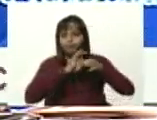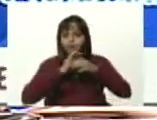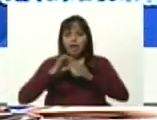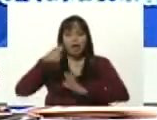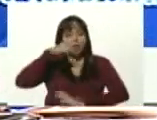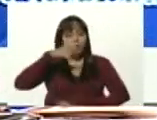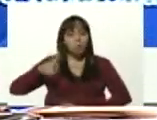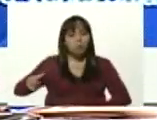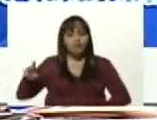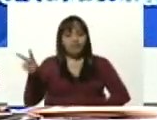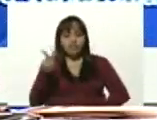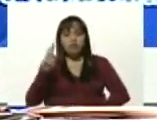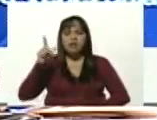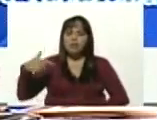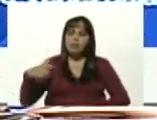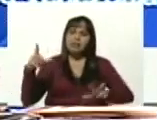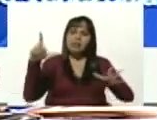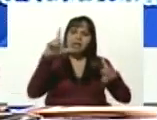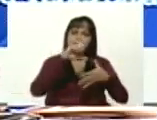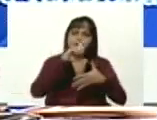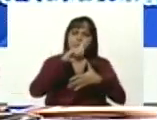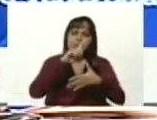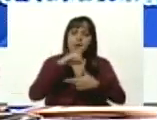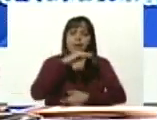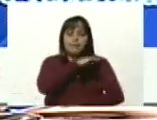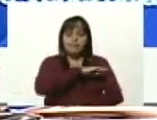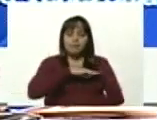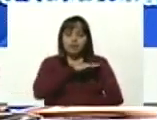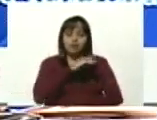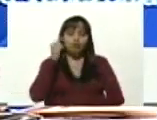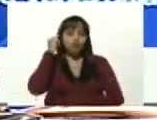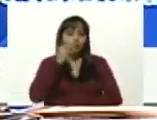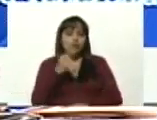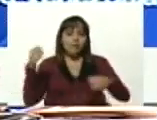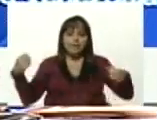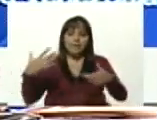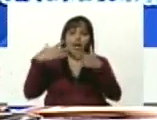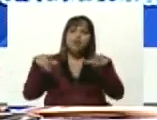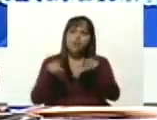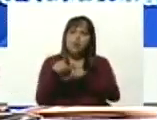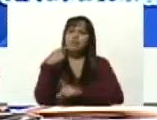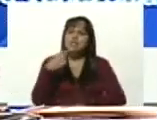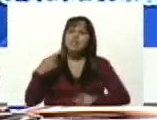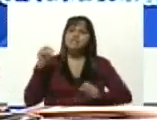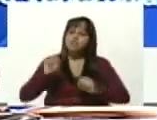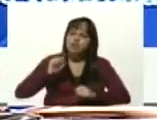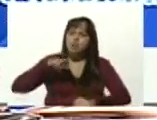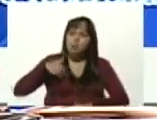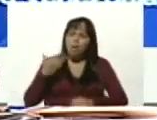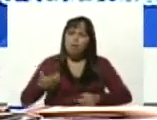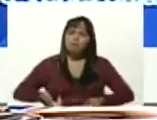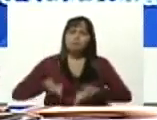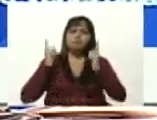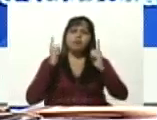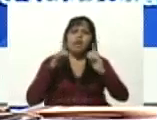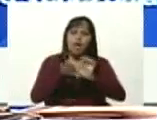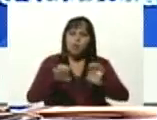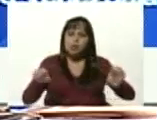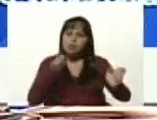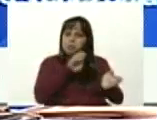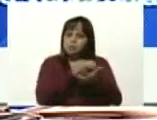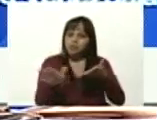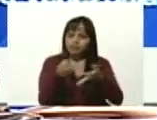latinoamericanos, la misión Sucre es un milagro que dice que sí es posible la educación pública gratuita y de calidad en el nivel